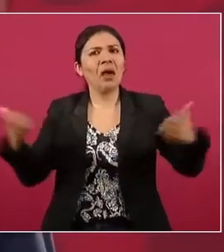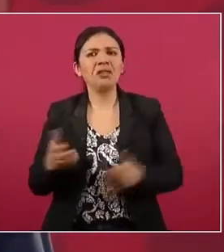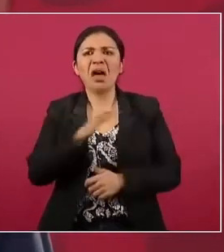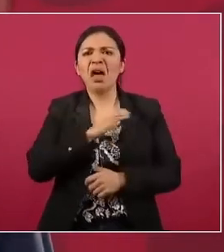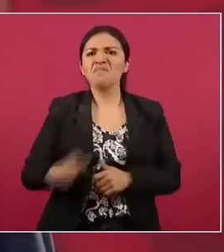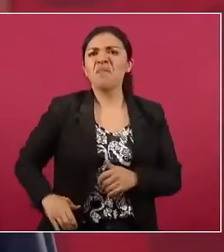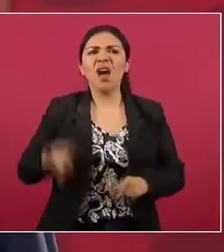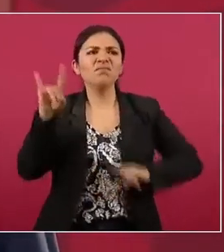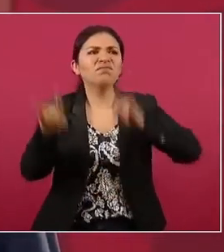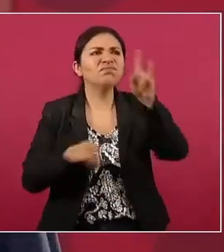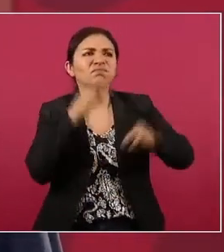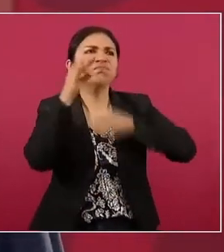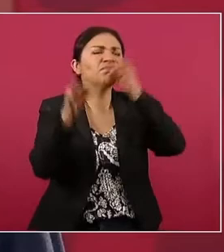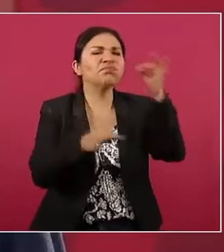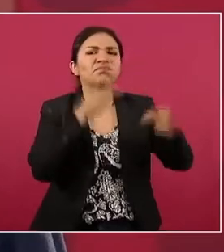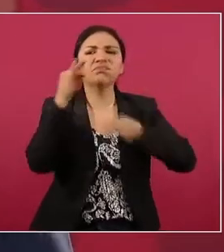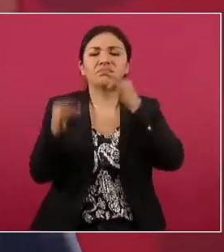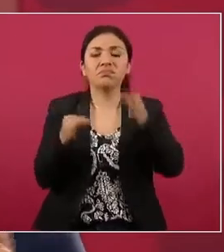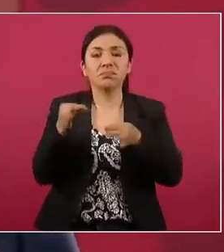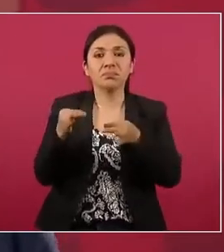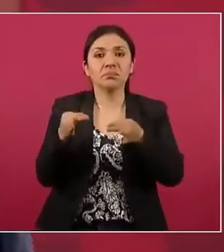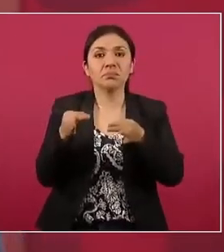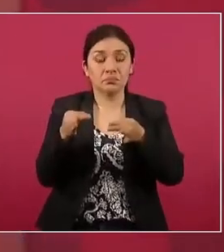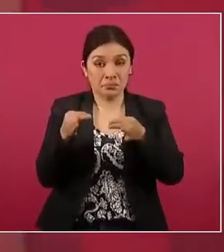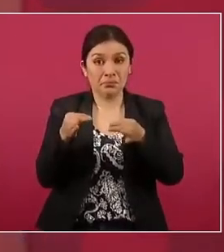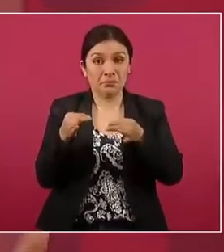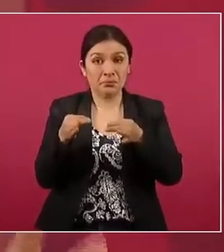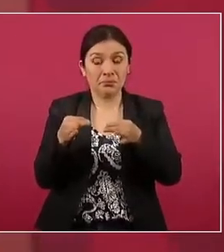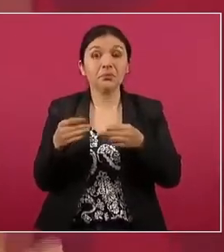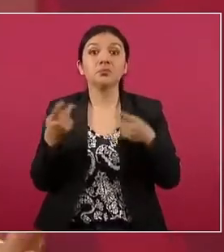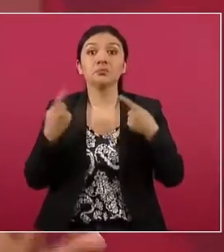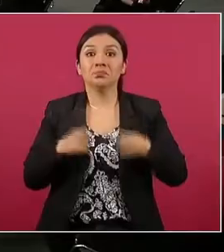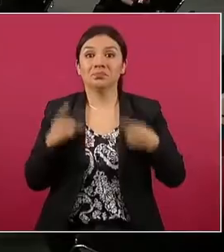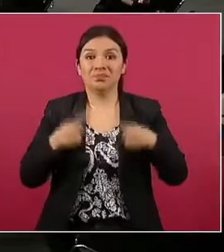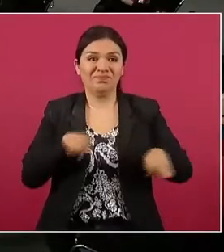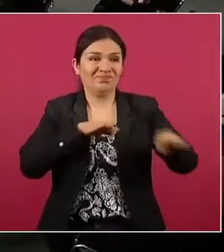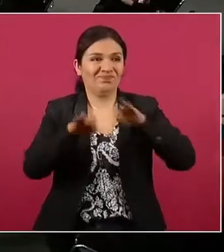y los publicistas vendían